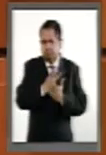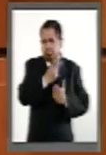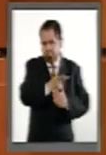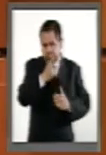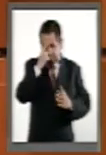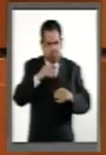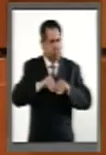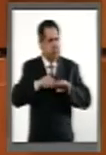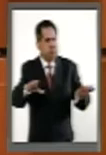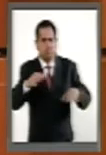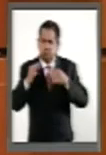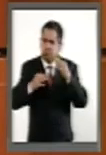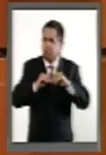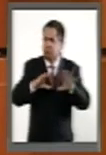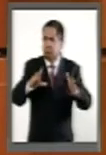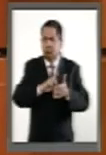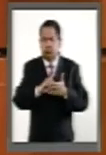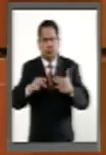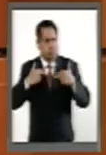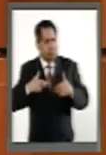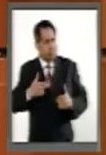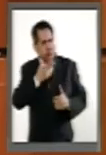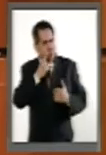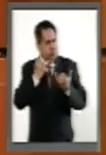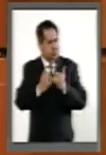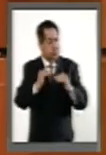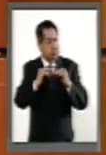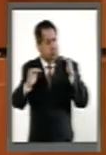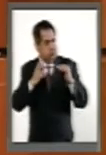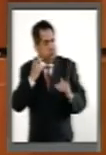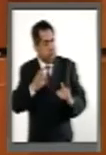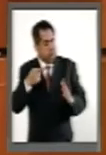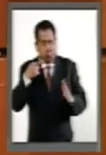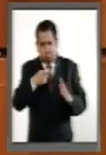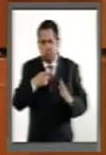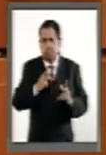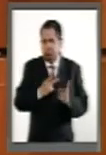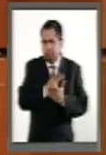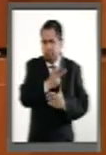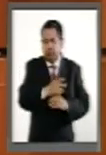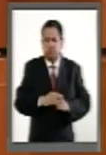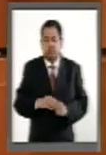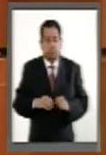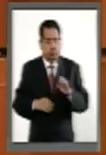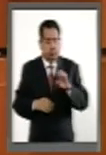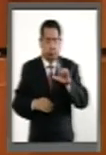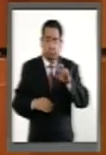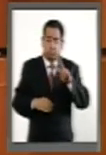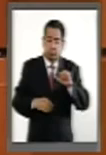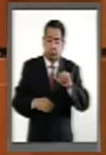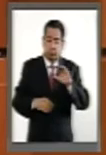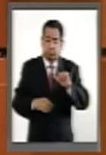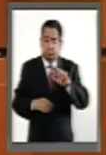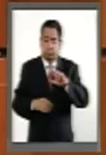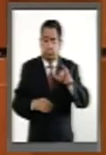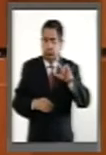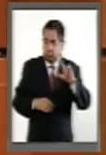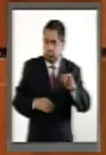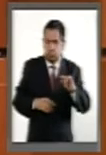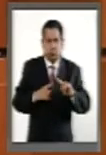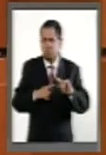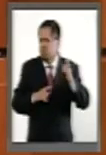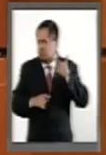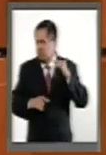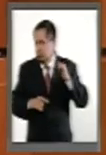de los derechos humanos y la igualdad sustantiva. Elvia Carrillo Puerto es una mexicana